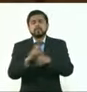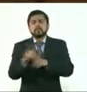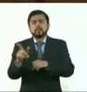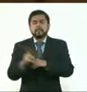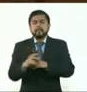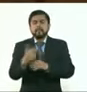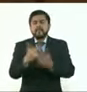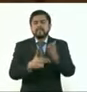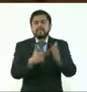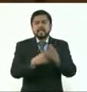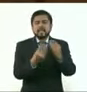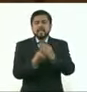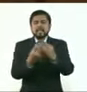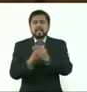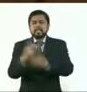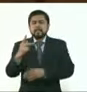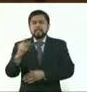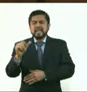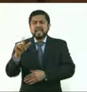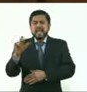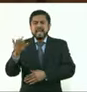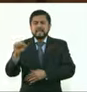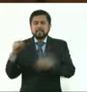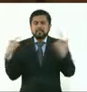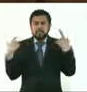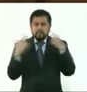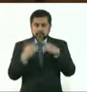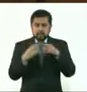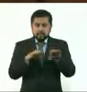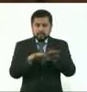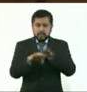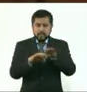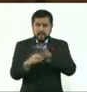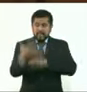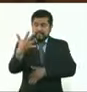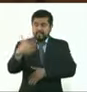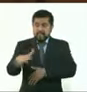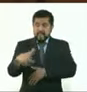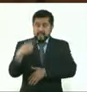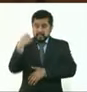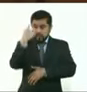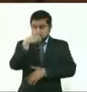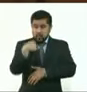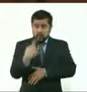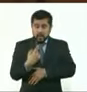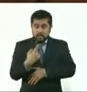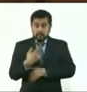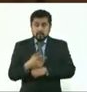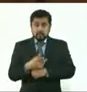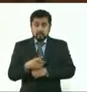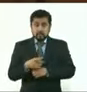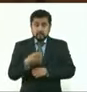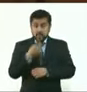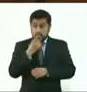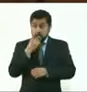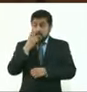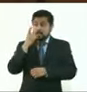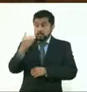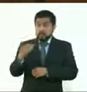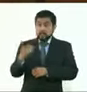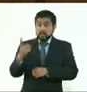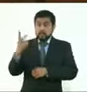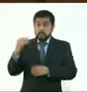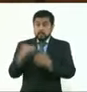Nos decían que les están planteando, son maestros que trabajan 10 horas a la semana y para el año que entra les plantean trabajar, bueno, para el 2022,